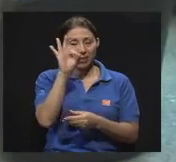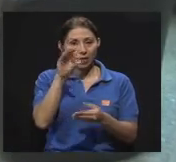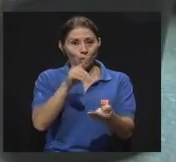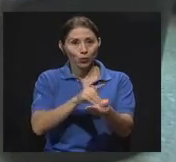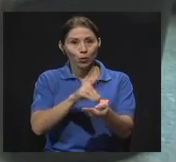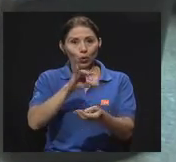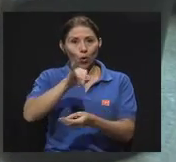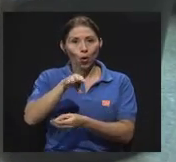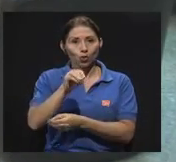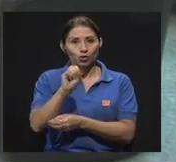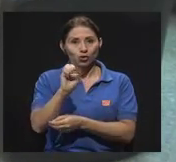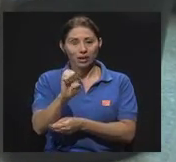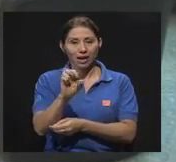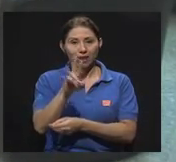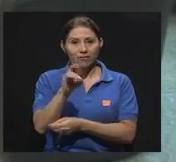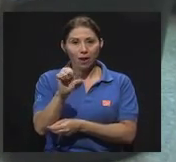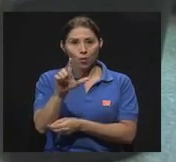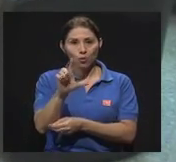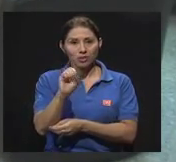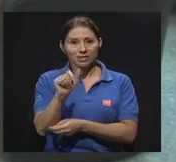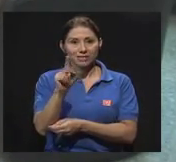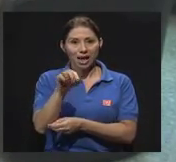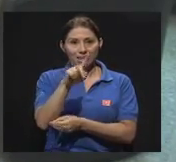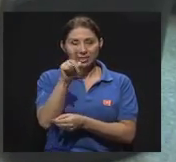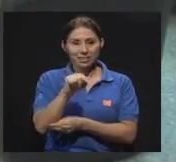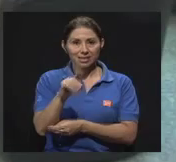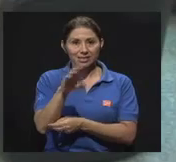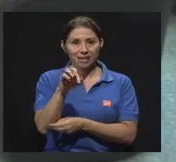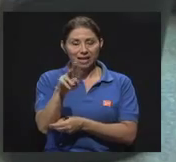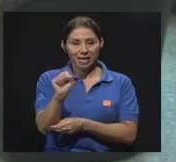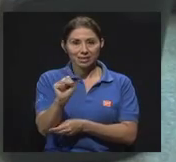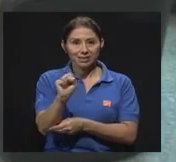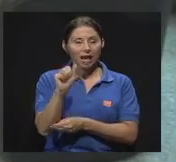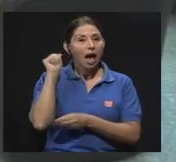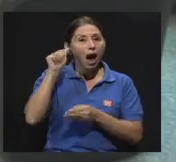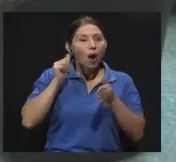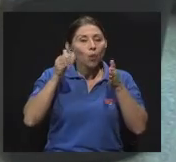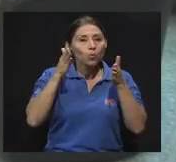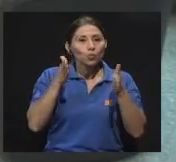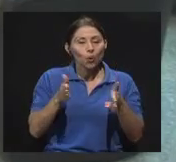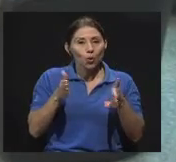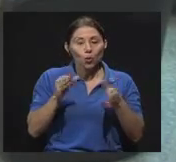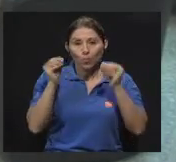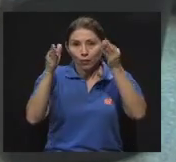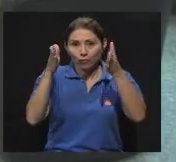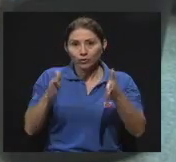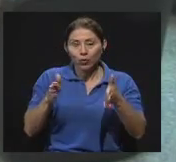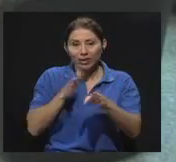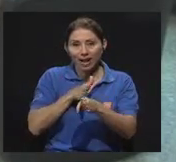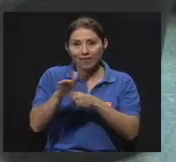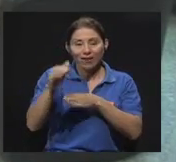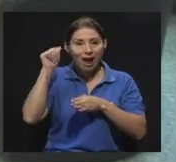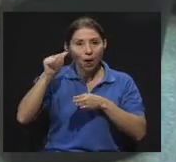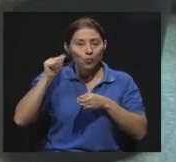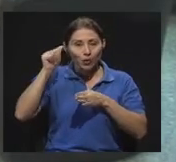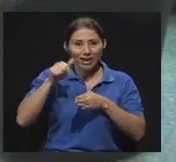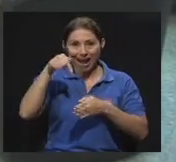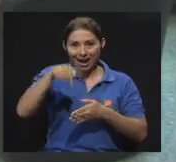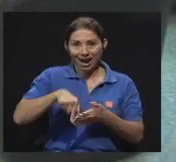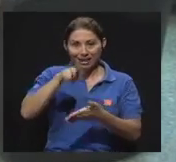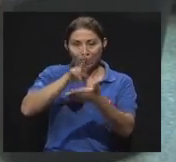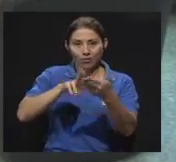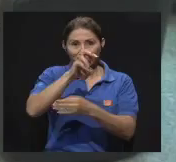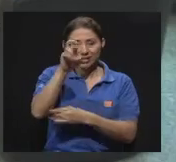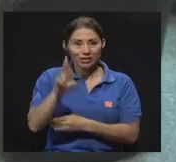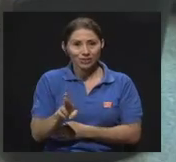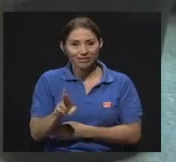doctor José Raúl Sánchez Cerdas, audiólogo y profesor de la carrera de Audiología aquí en la Universidad de Costa Rica. Así es,